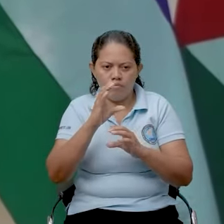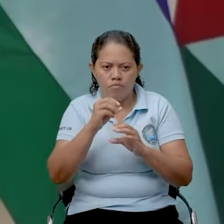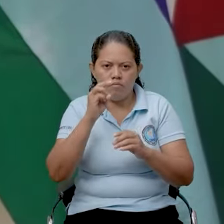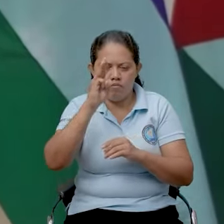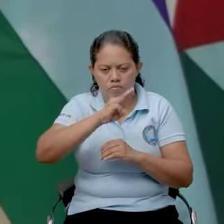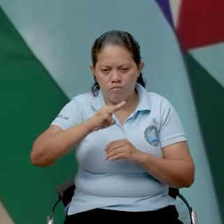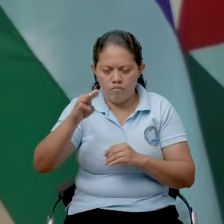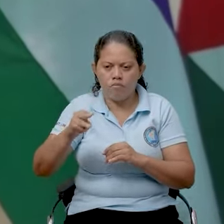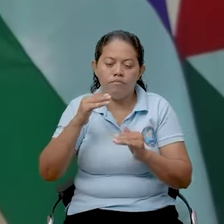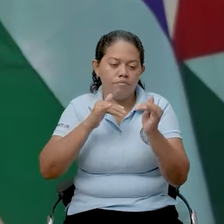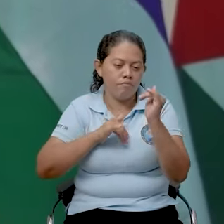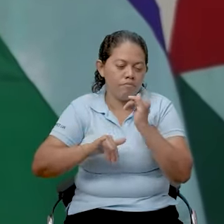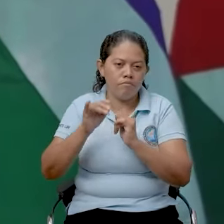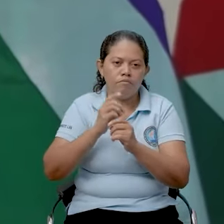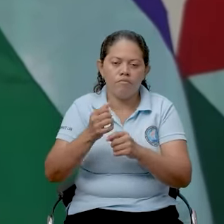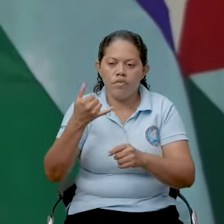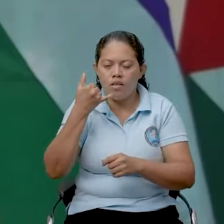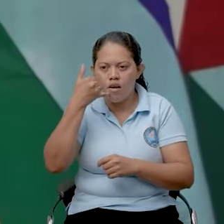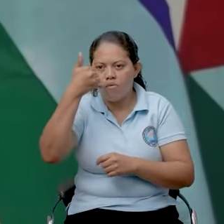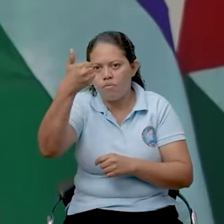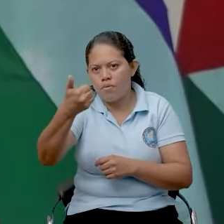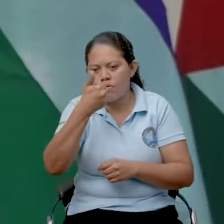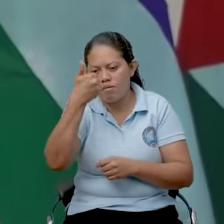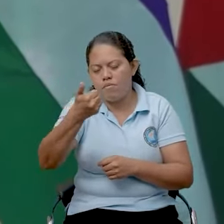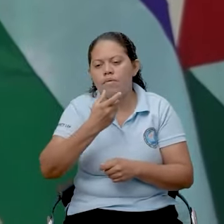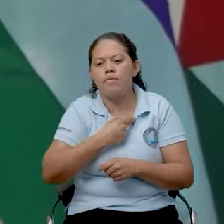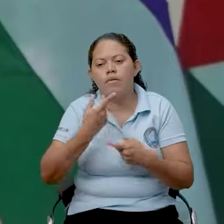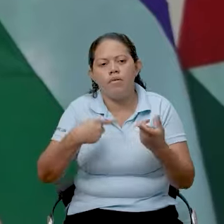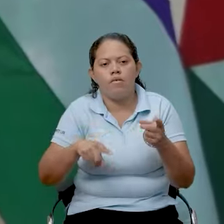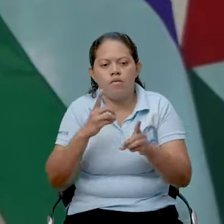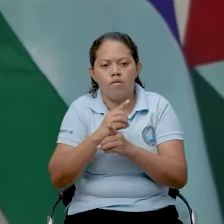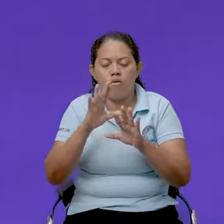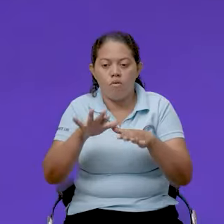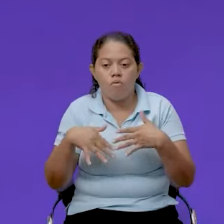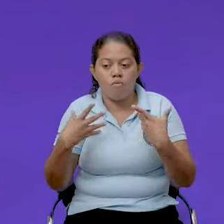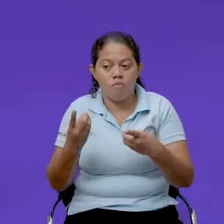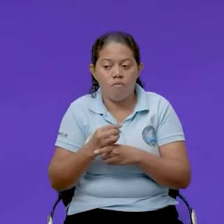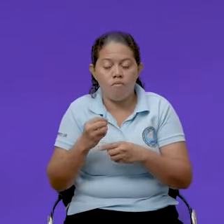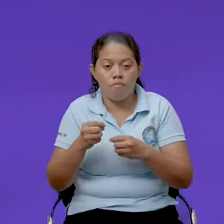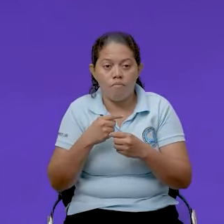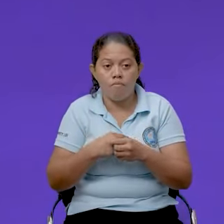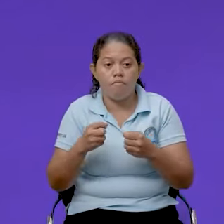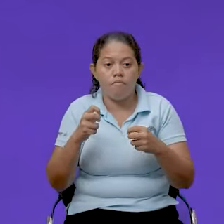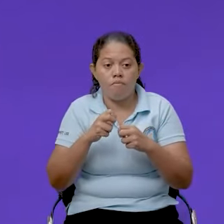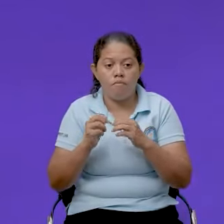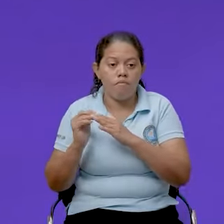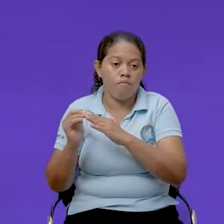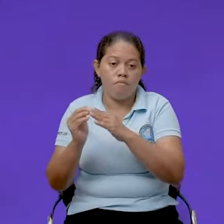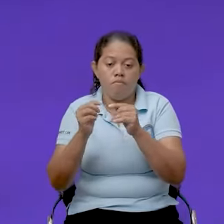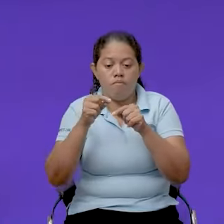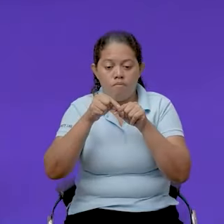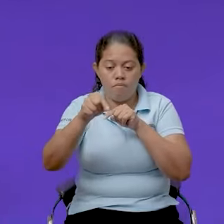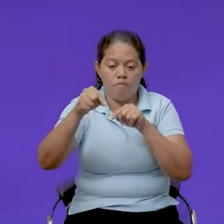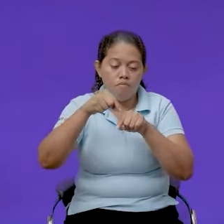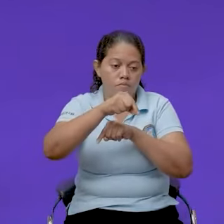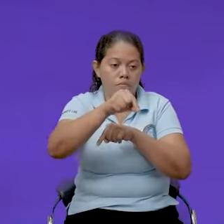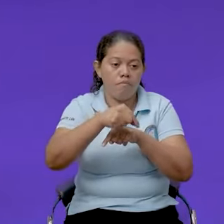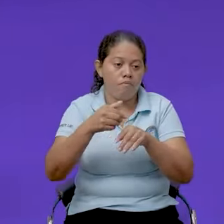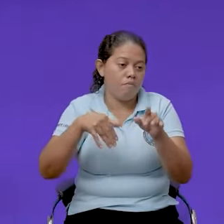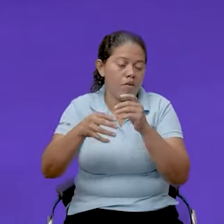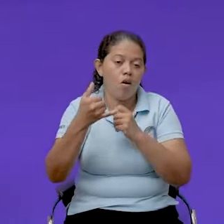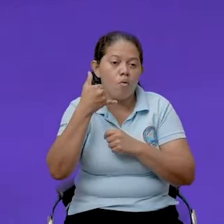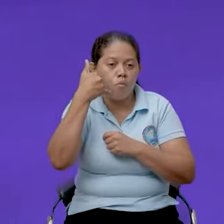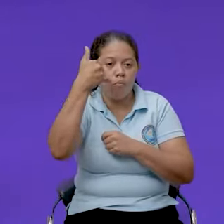Matagalpa tenga mayor capacidad de comunicación con las organizaciones territoriales que tenemos en barrios y comunidades.